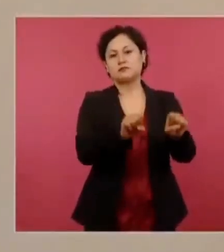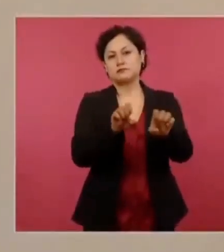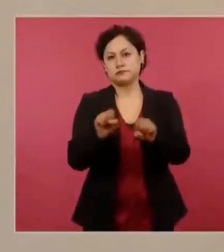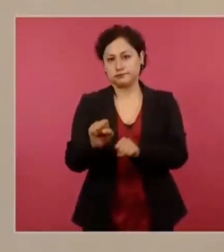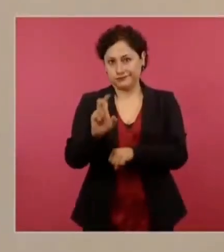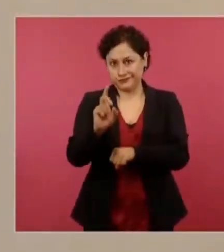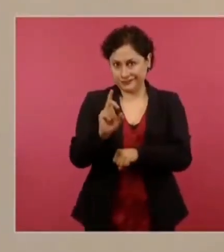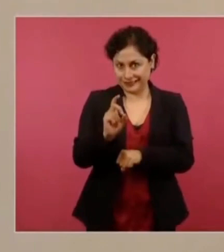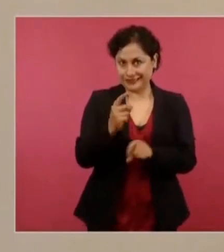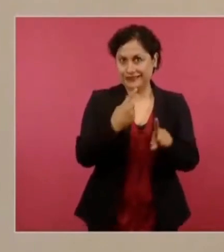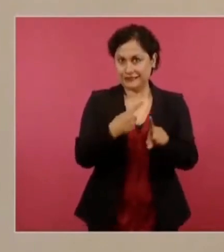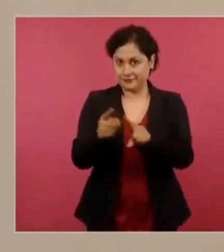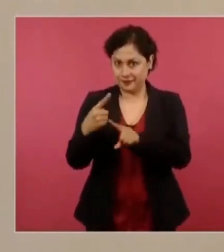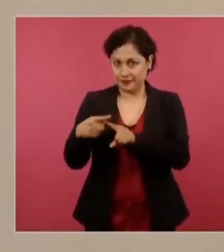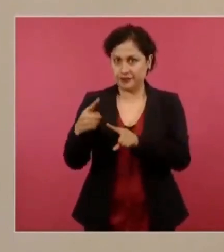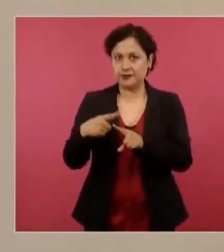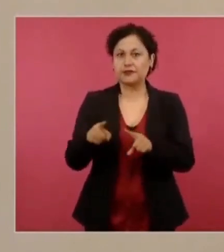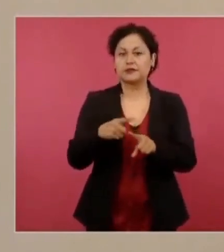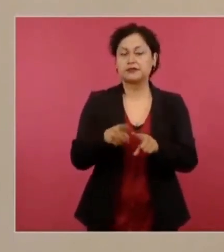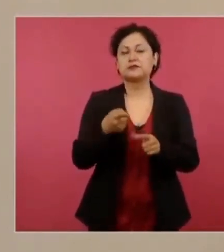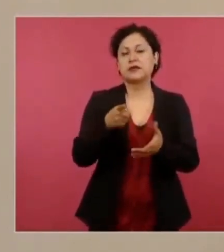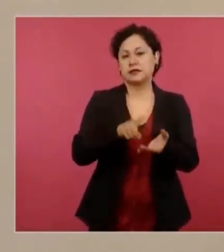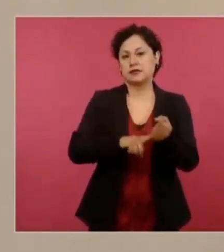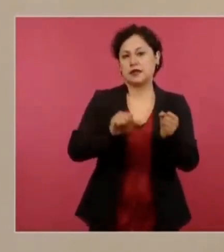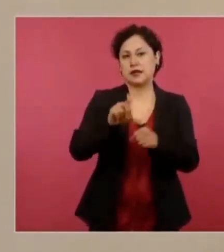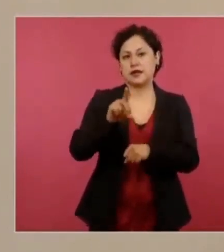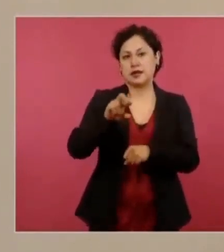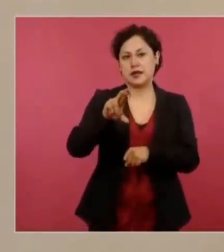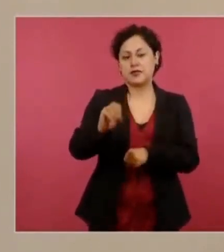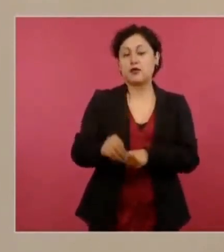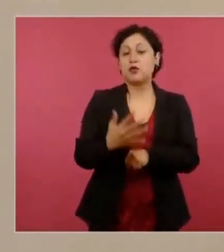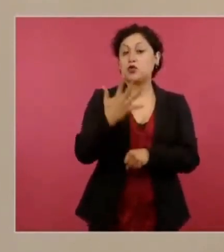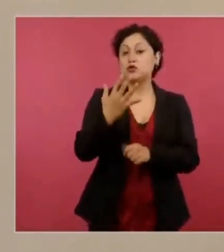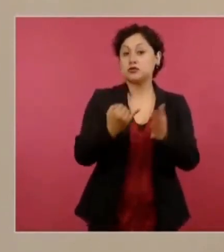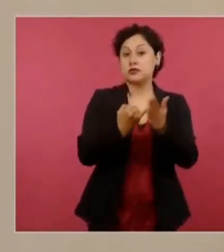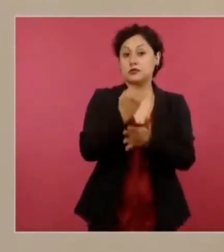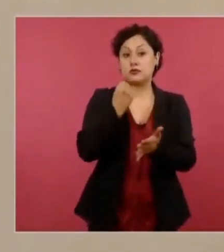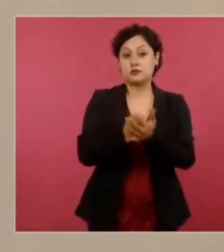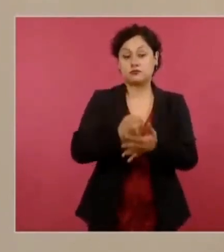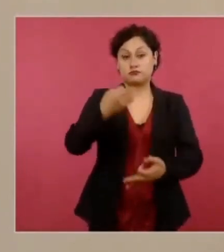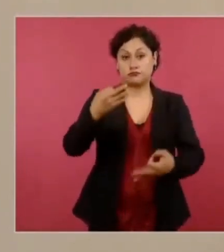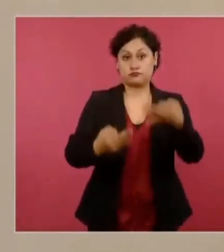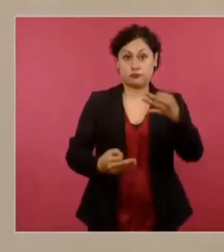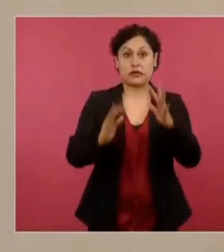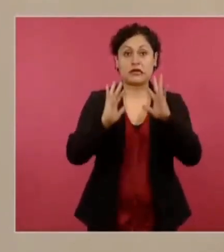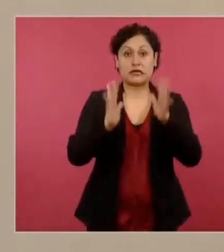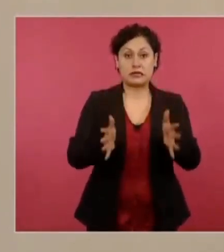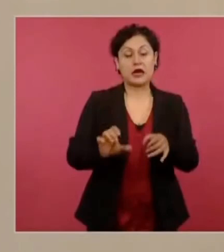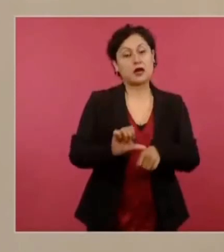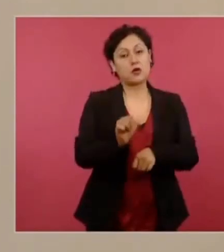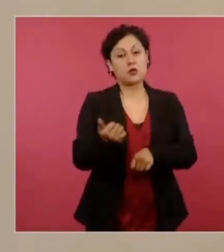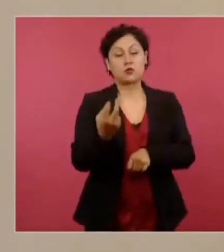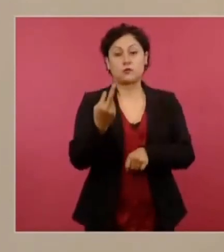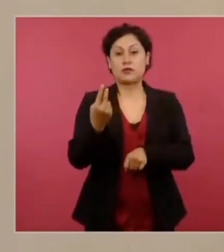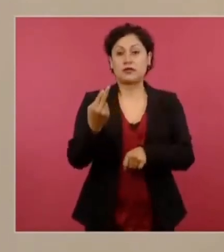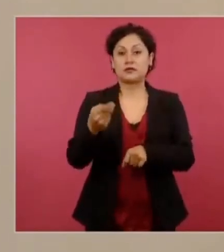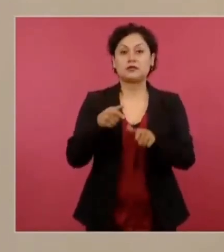y de esos 30 detenidos, cinco sentenciados y 25 vinculados a proceso. Adelante.